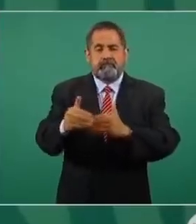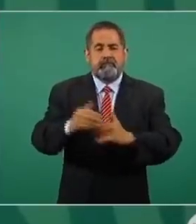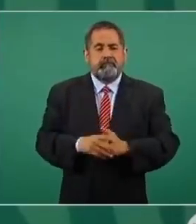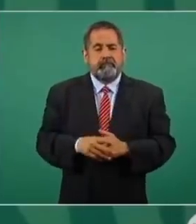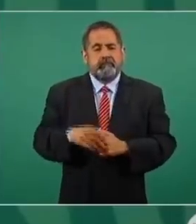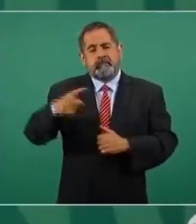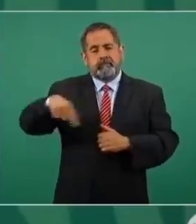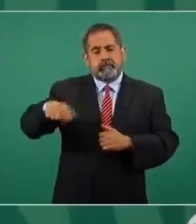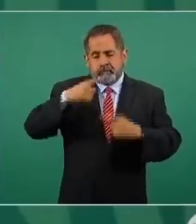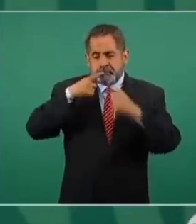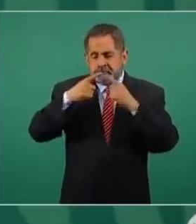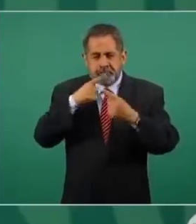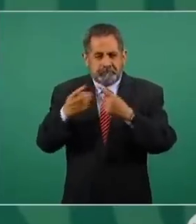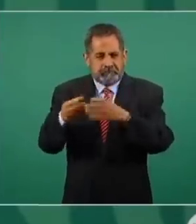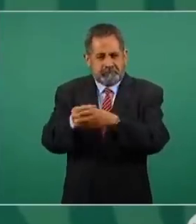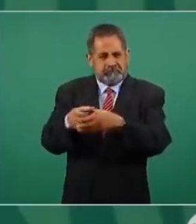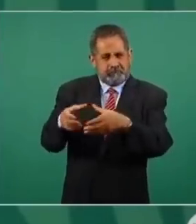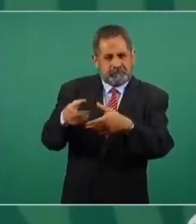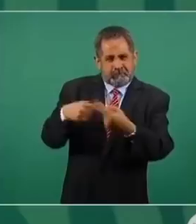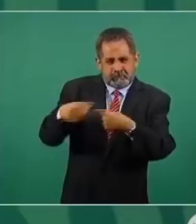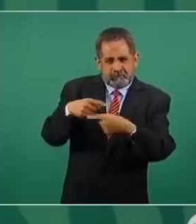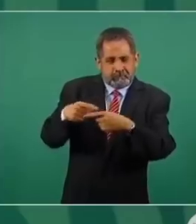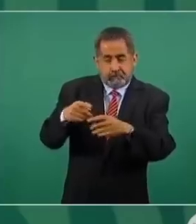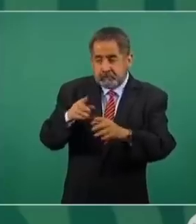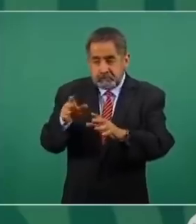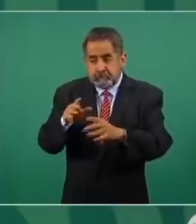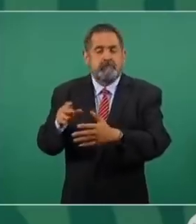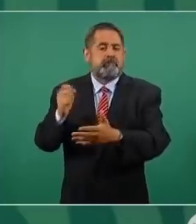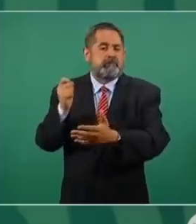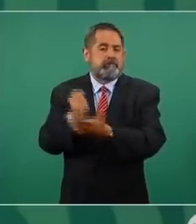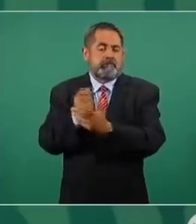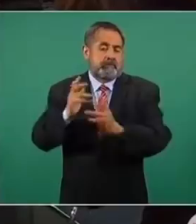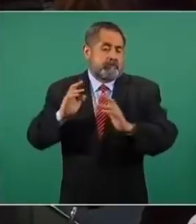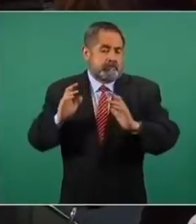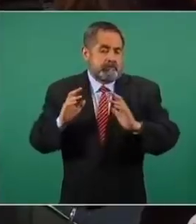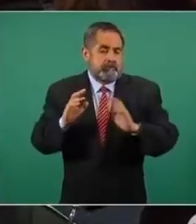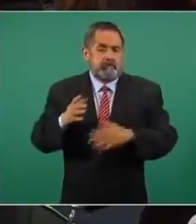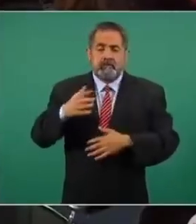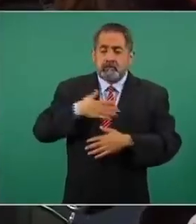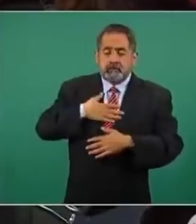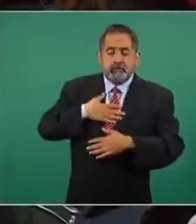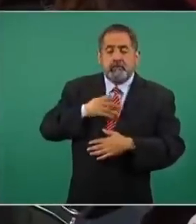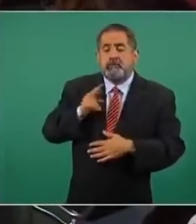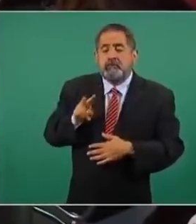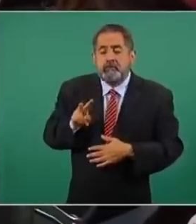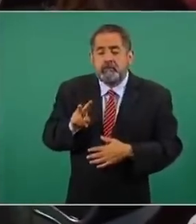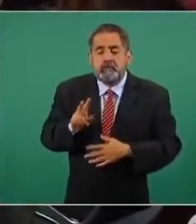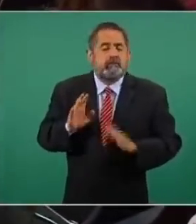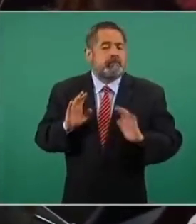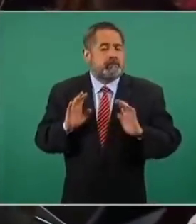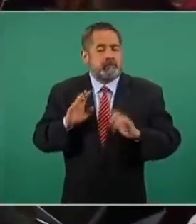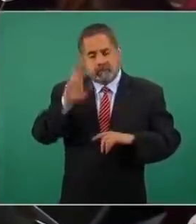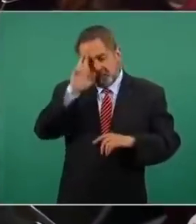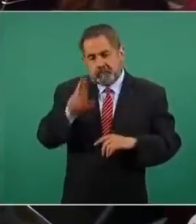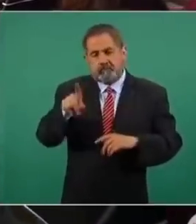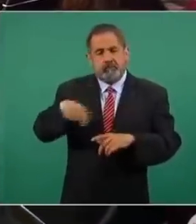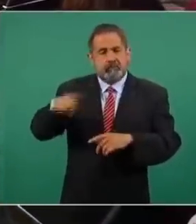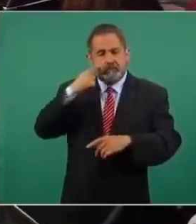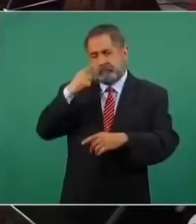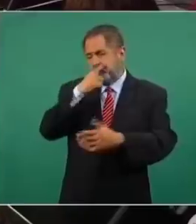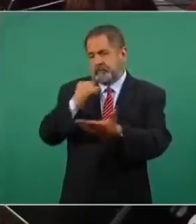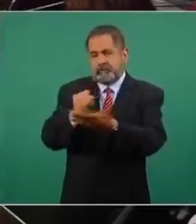ellos van a discutir sobre este caso y nosotros vamos a respetar